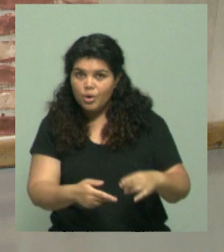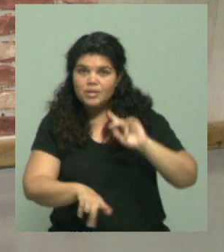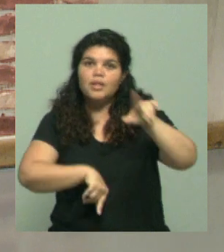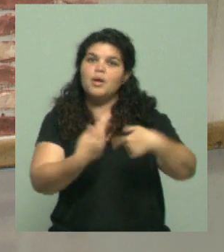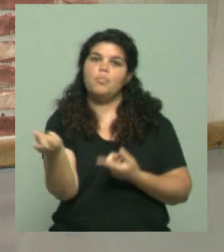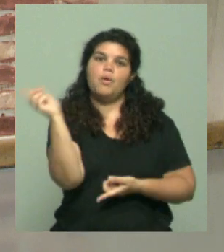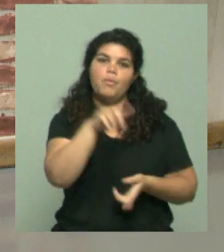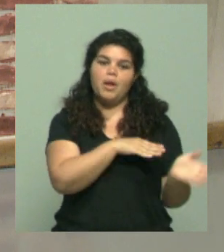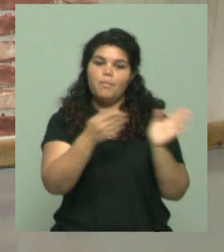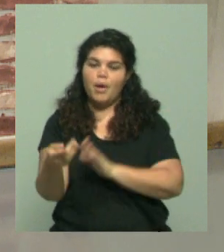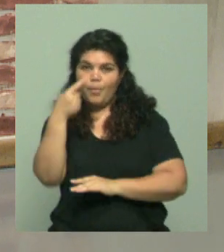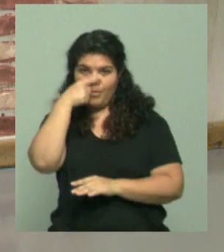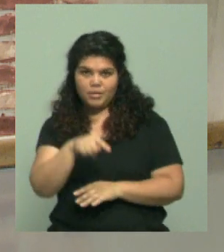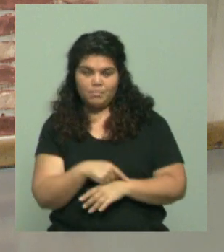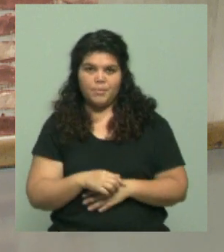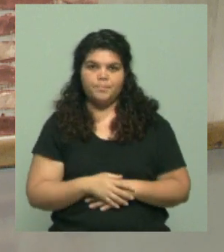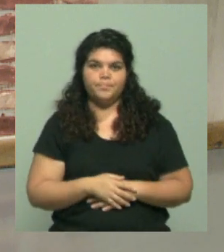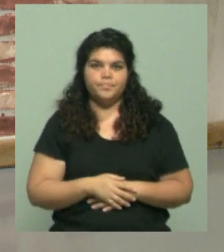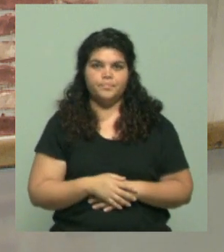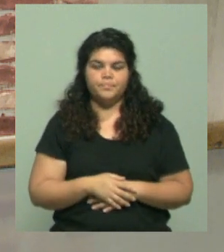venimos con el último bloque de apuntes. No se muevan.